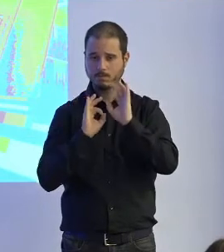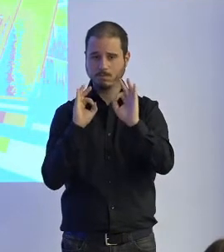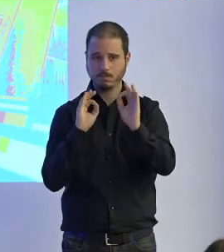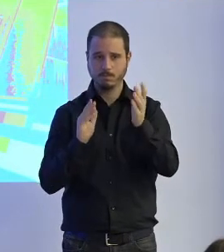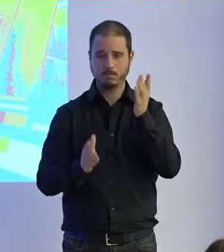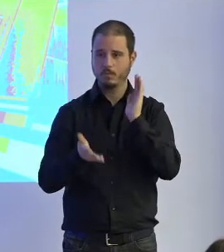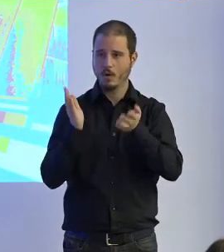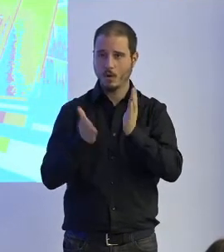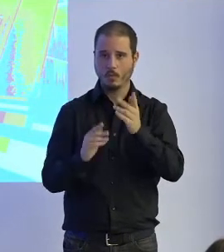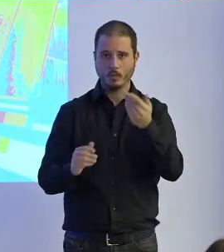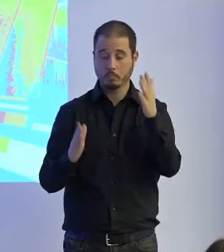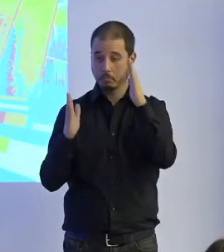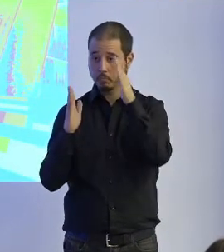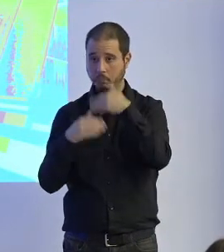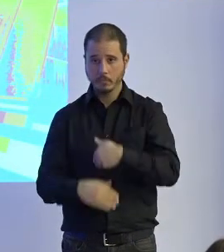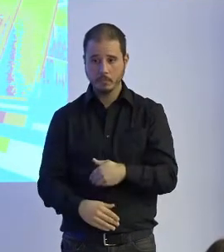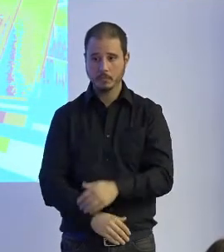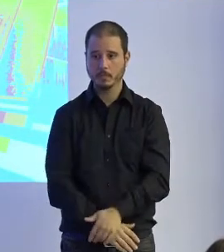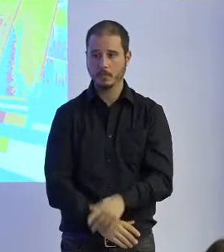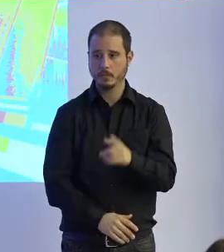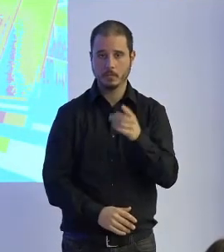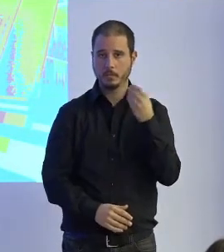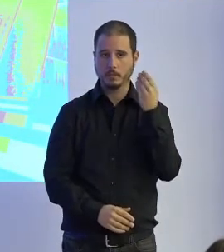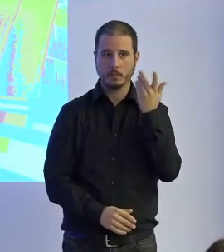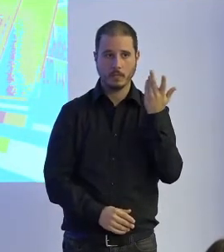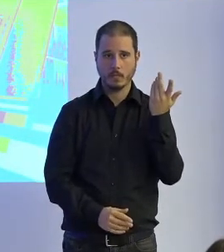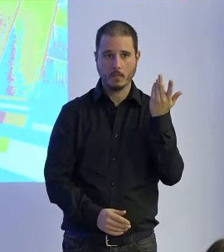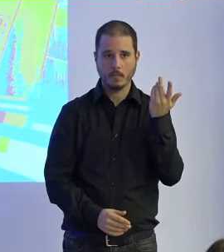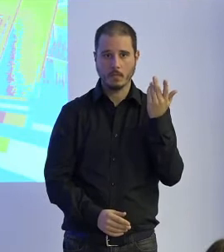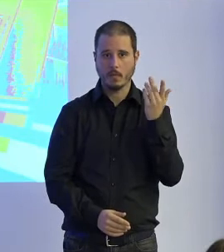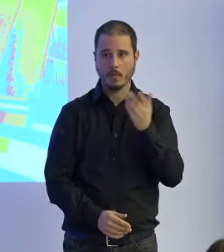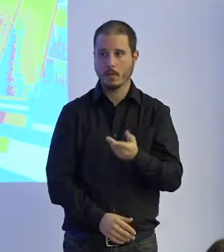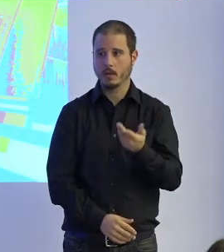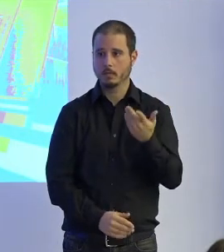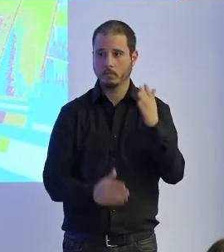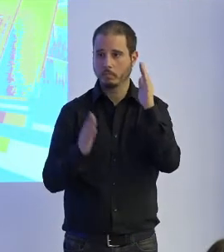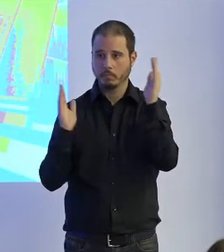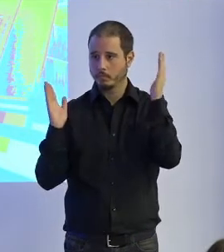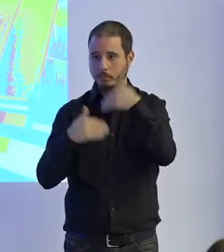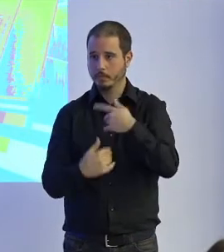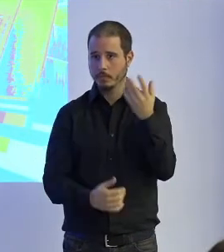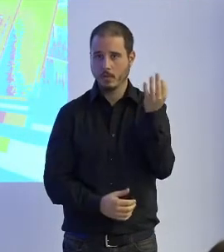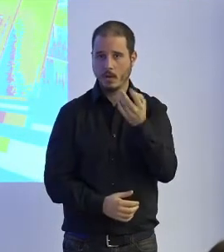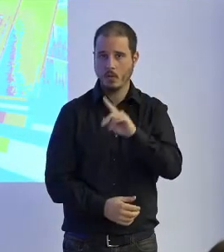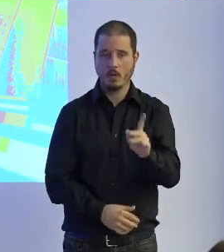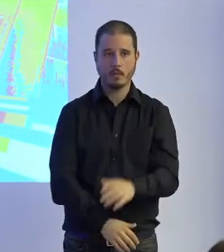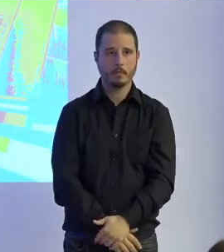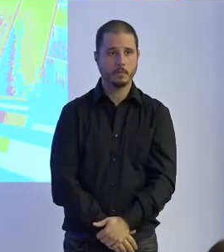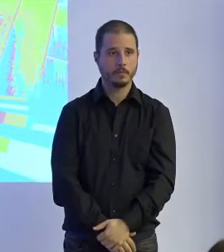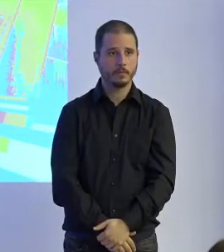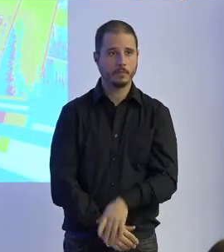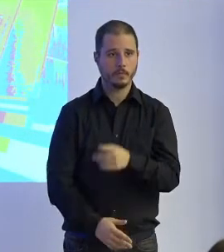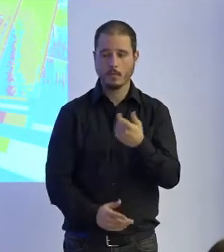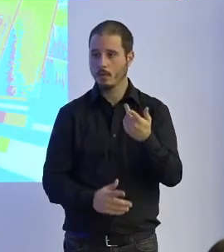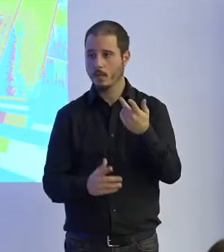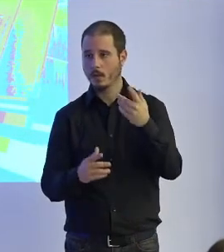robots es que además yo parto de que no debe existir no debemos crear normas distintas en función de